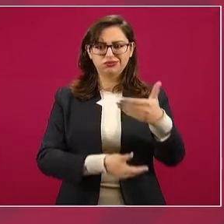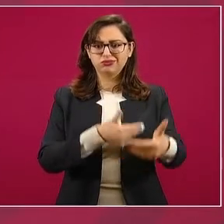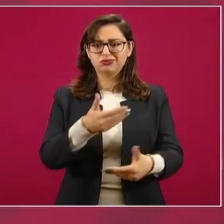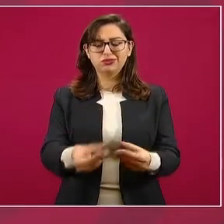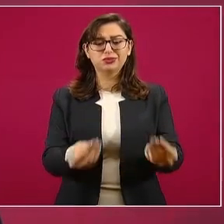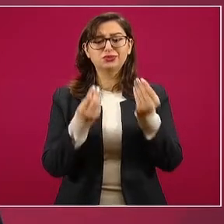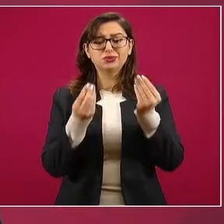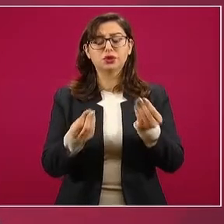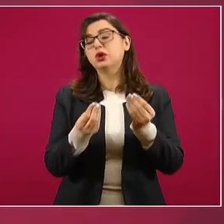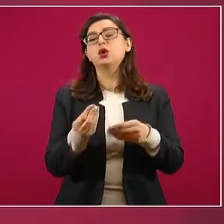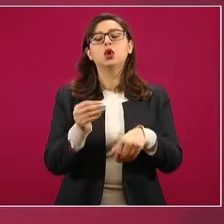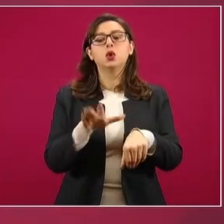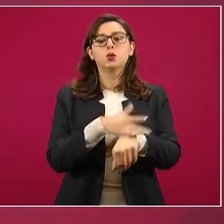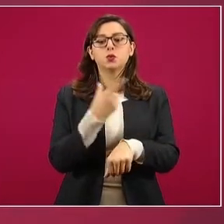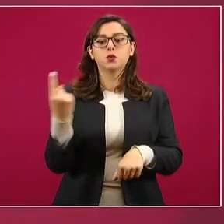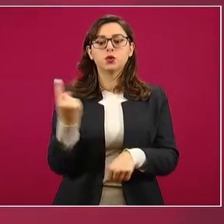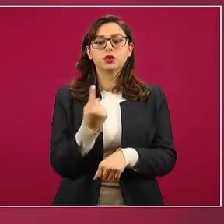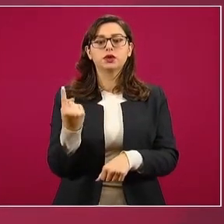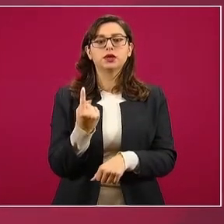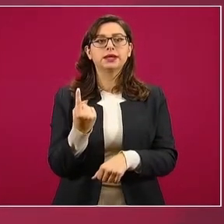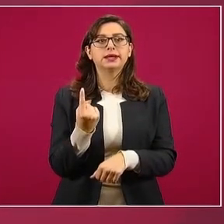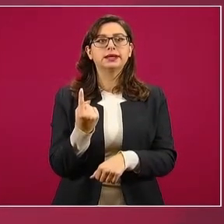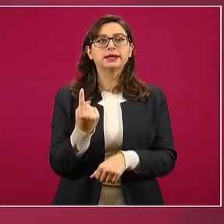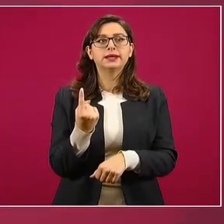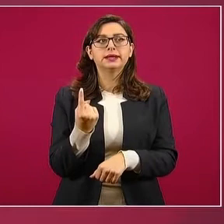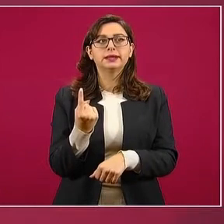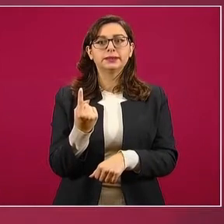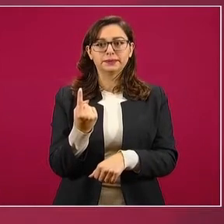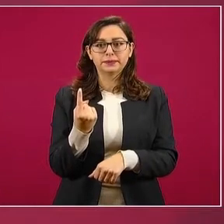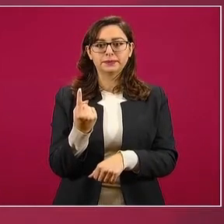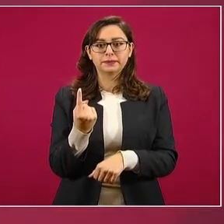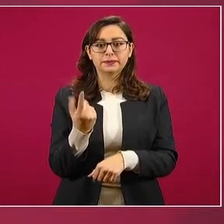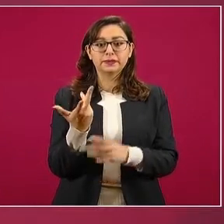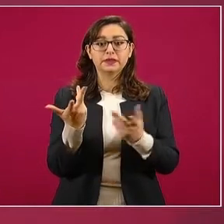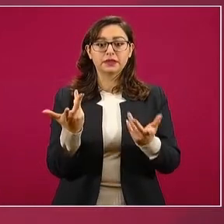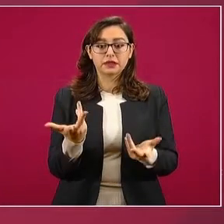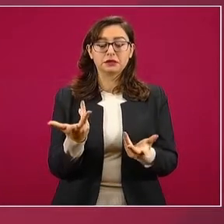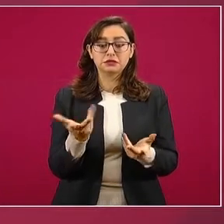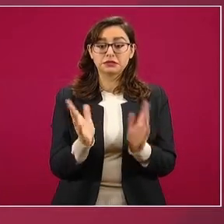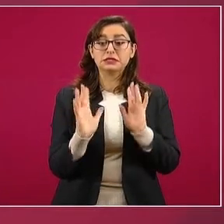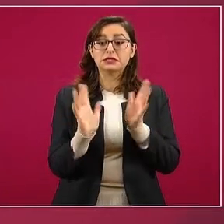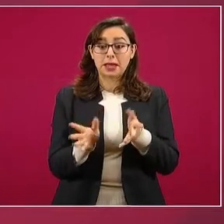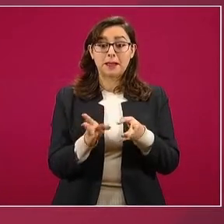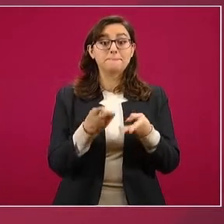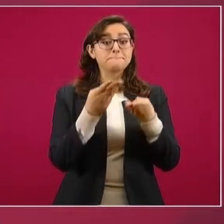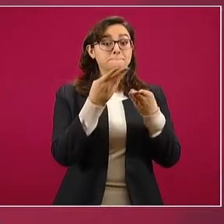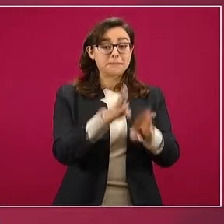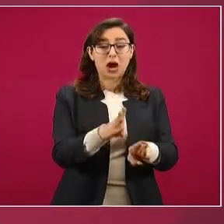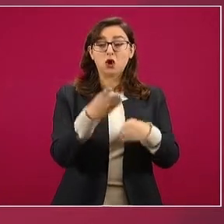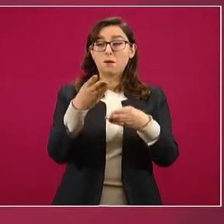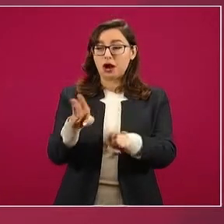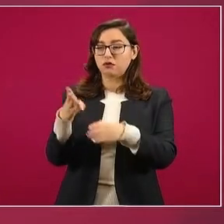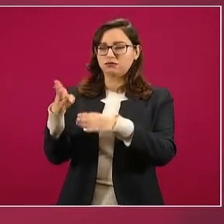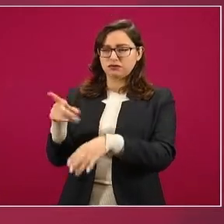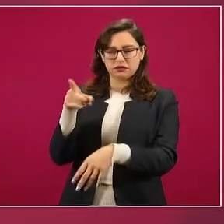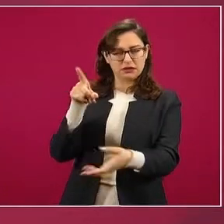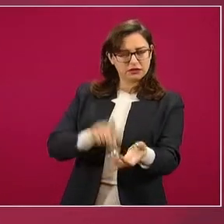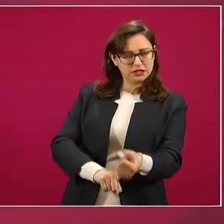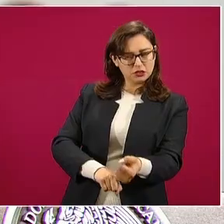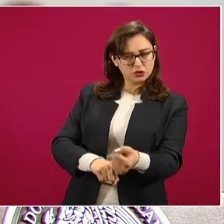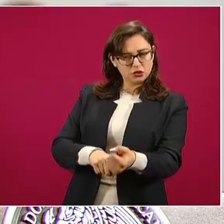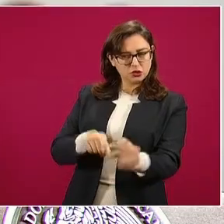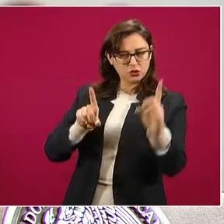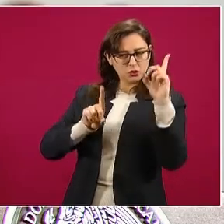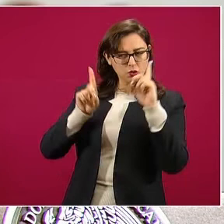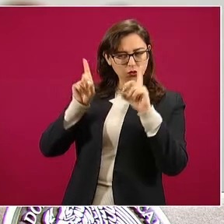se han congelado cuentas como nunca, ese